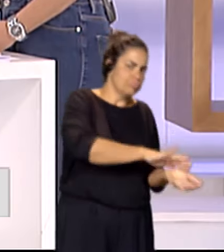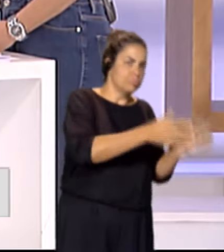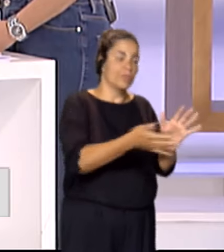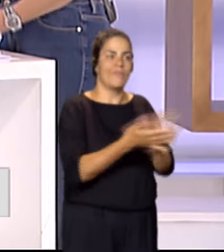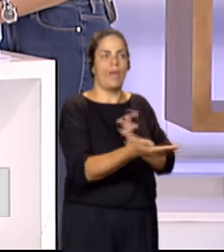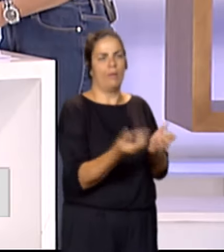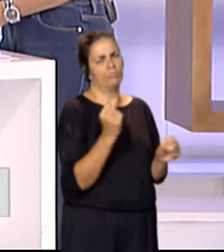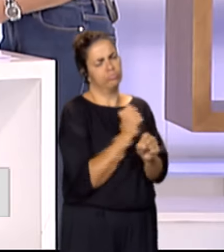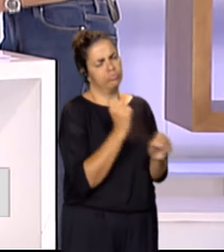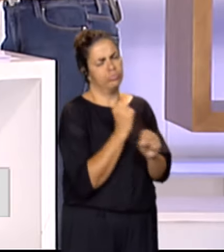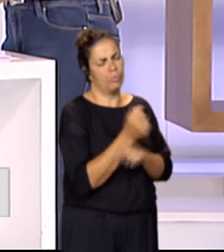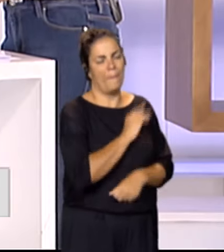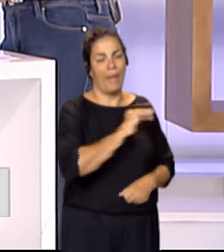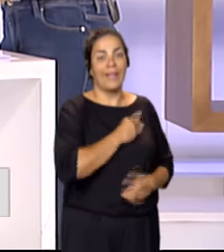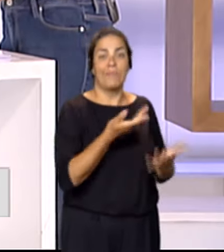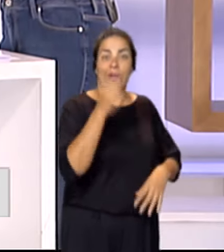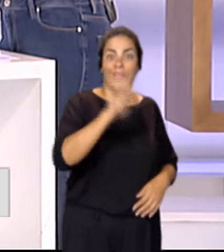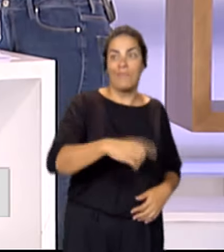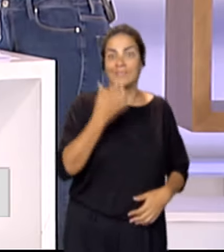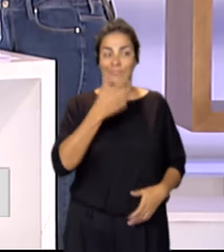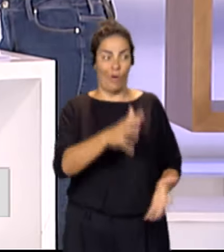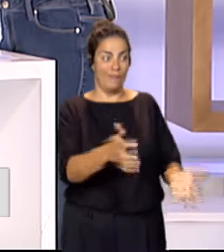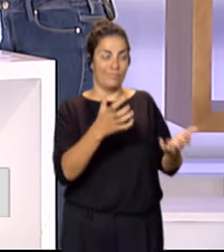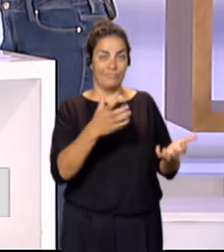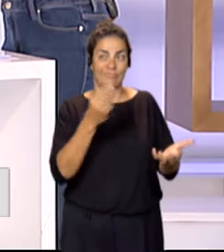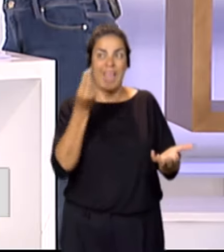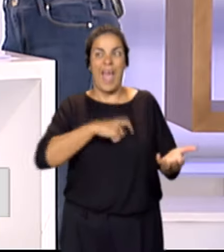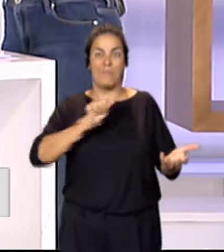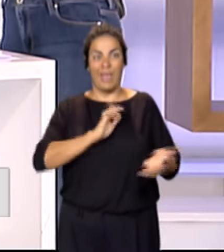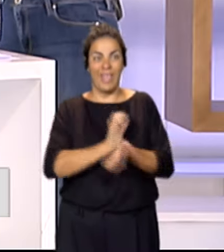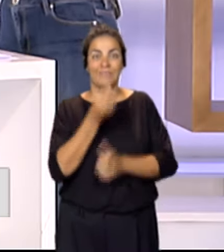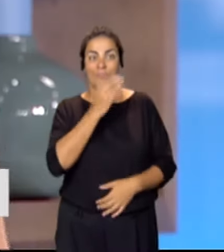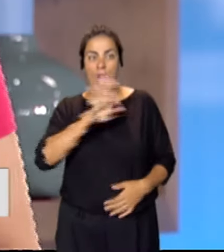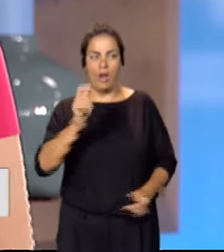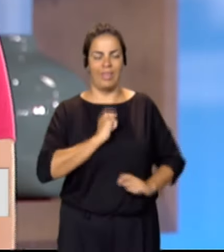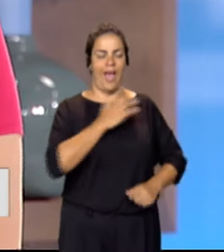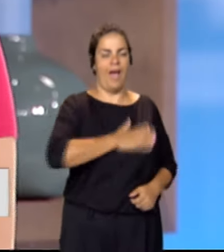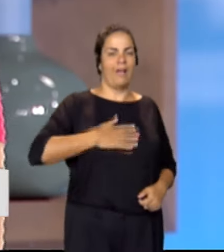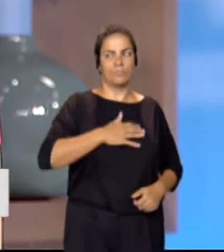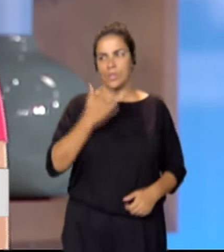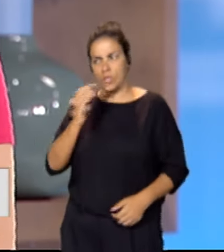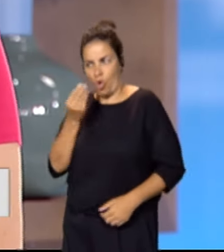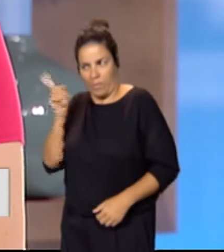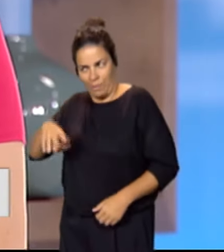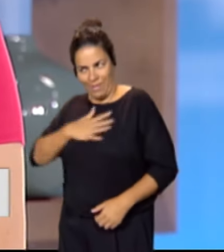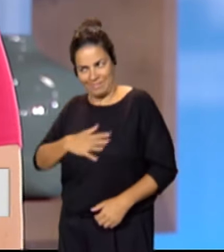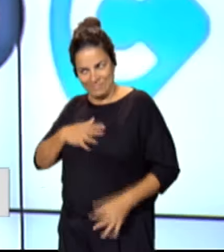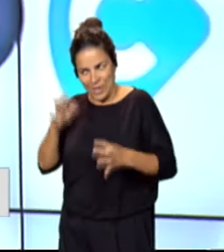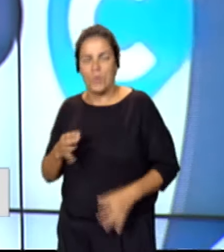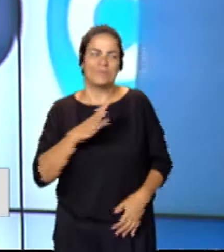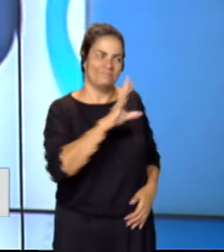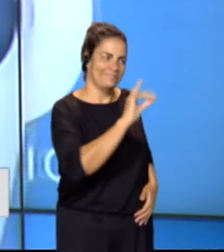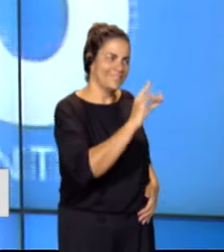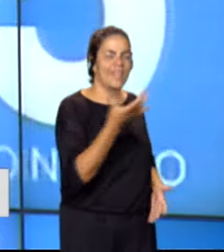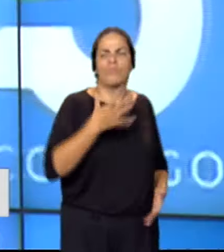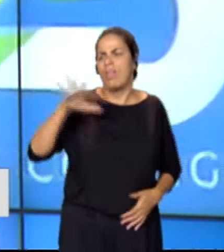mucha satisfacción cuando llegamos a que sea el mejor queso de Y cuando se come, seguro. Sí, sí. puede encontrar? Mira, estos quesos,